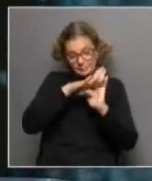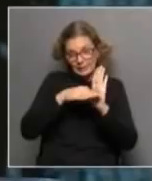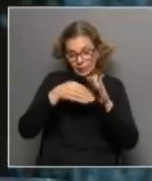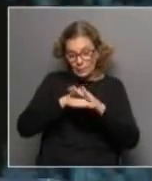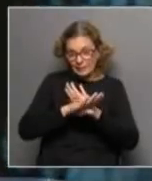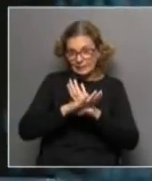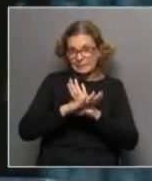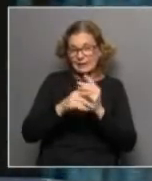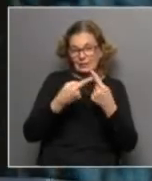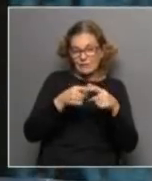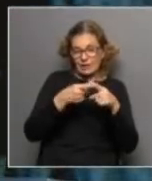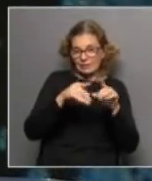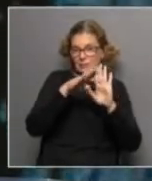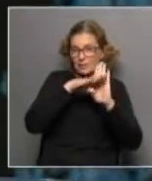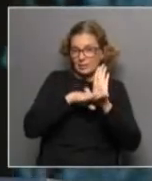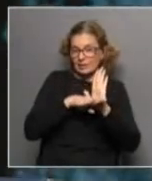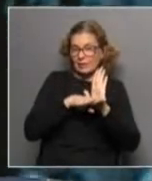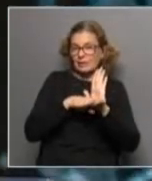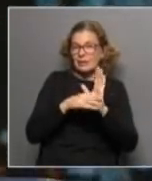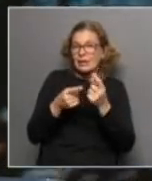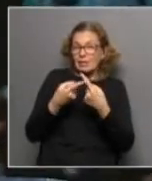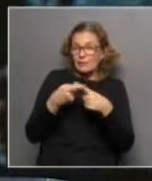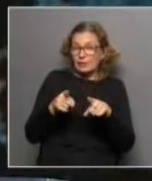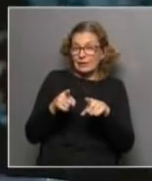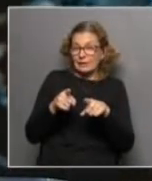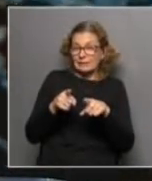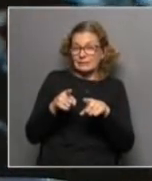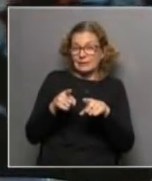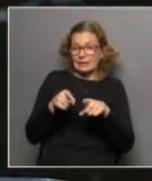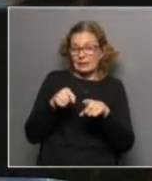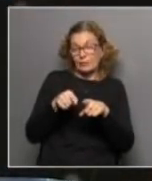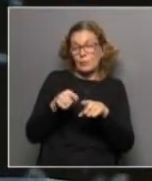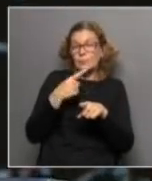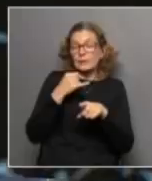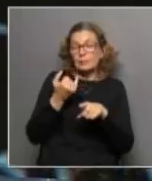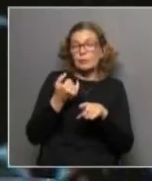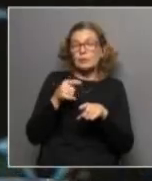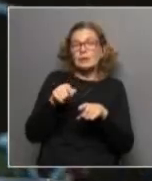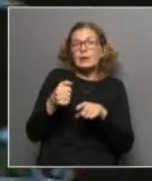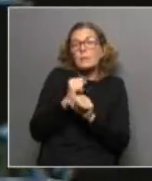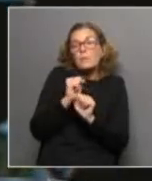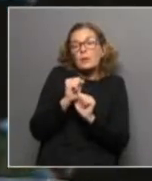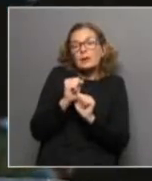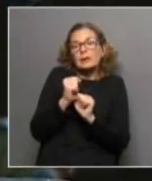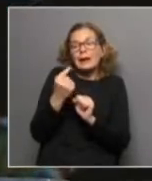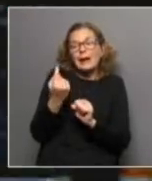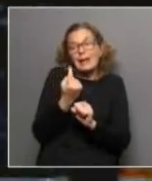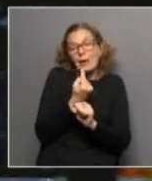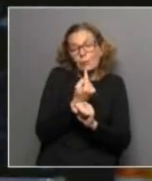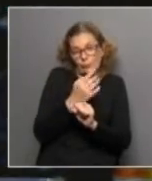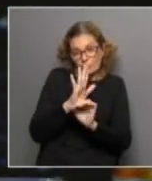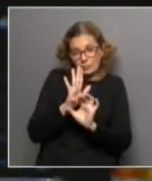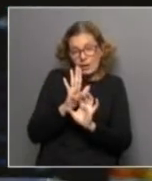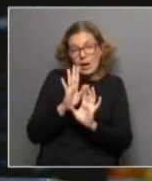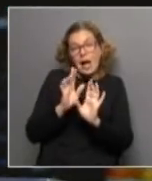estas medidas multidimensionales que, a diferencia de la del ingreso, son directas, por un lado, y pueden ser individuales, por otro. No